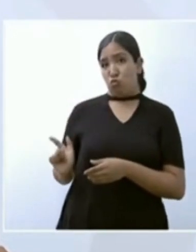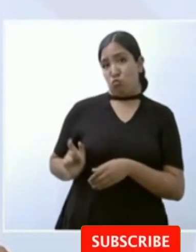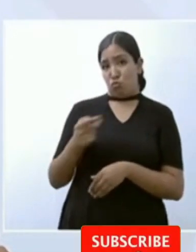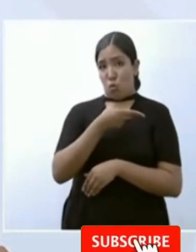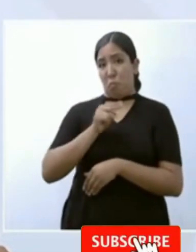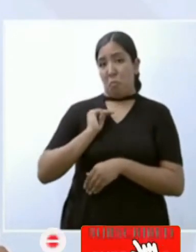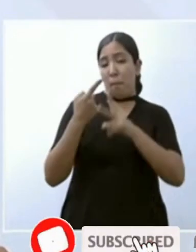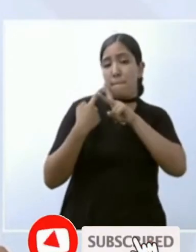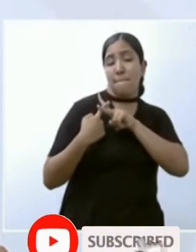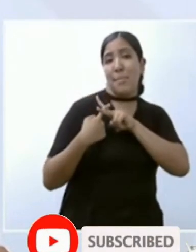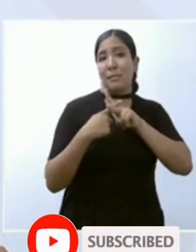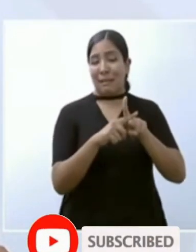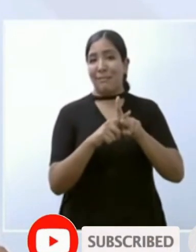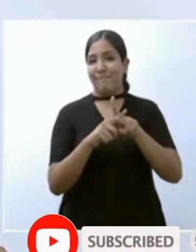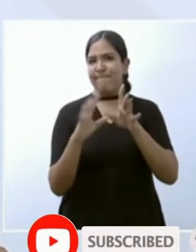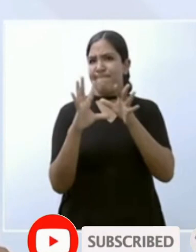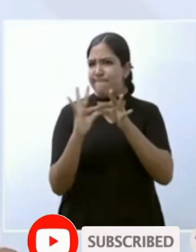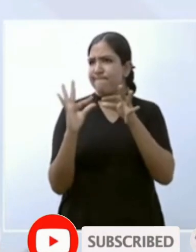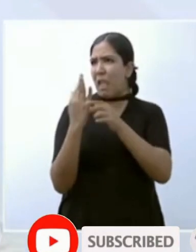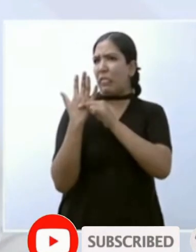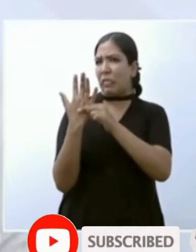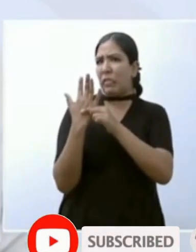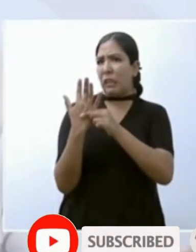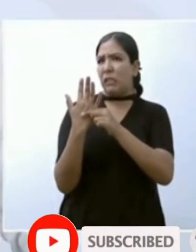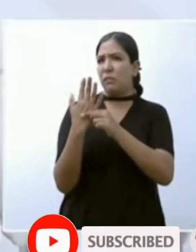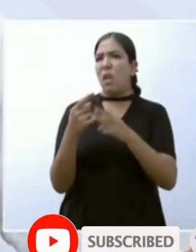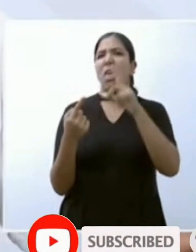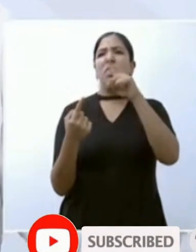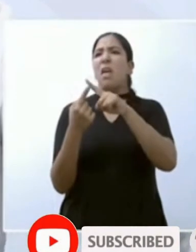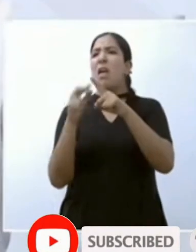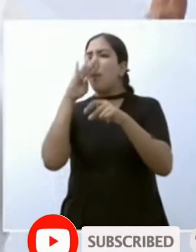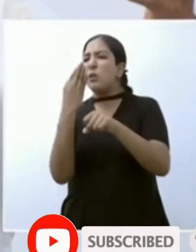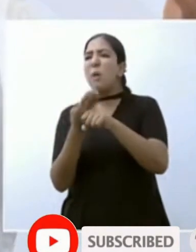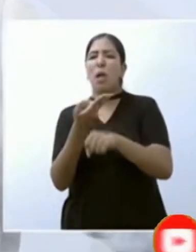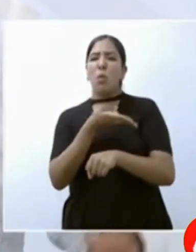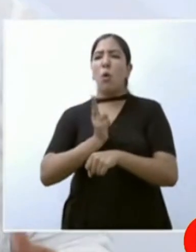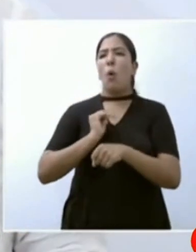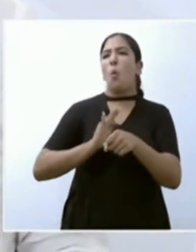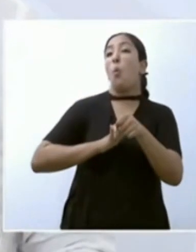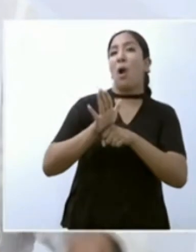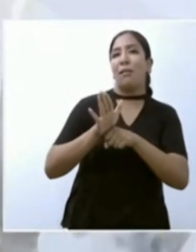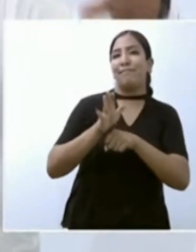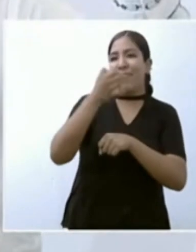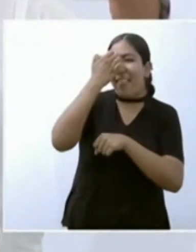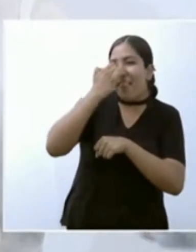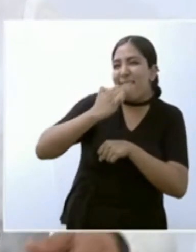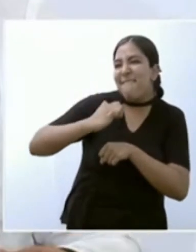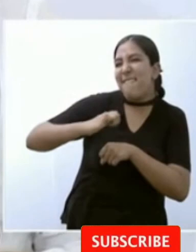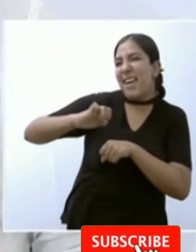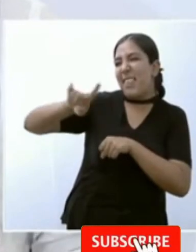como tarea eh levantar a un elefante echado